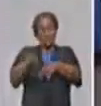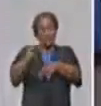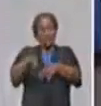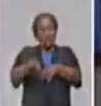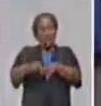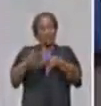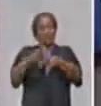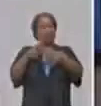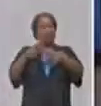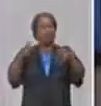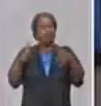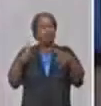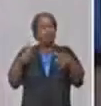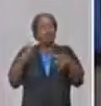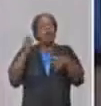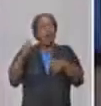incrementar el valor agregado de sus producciones.